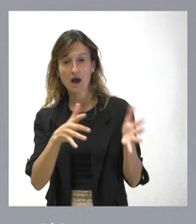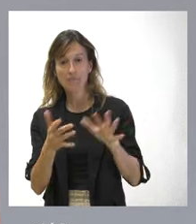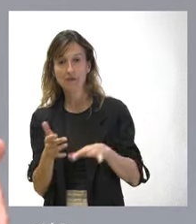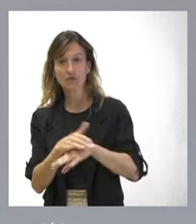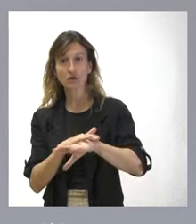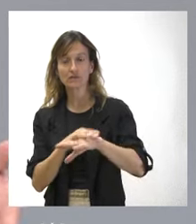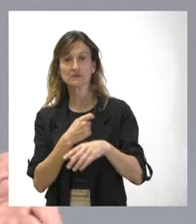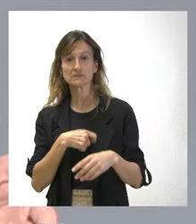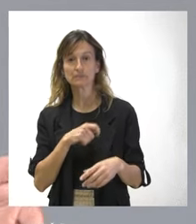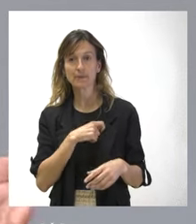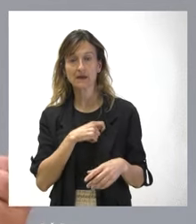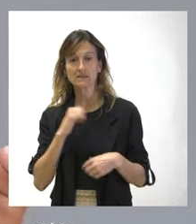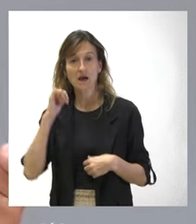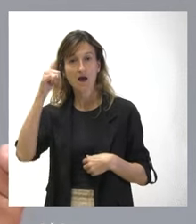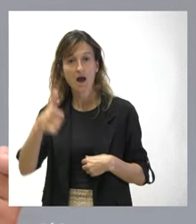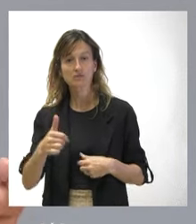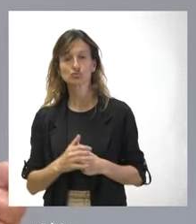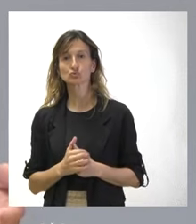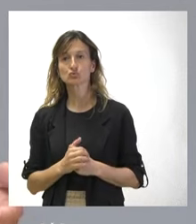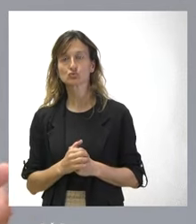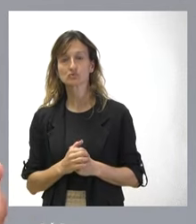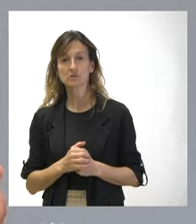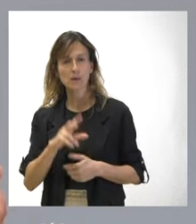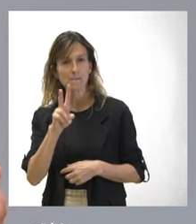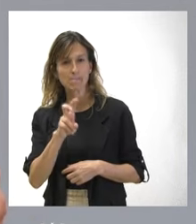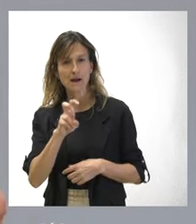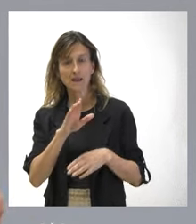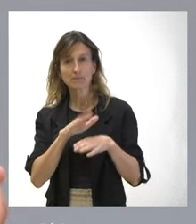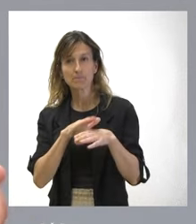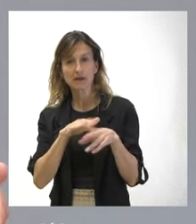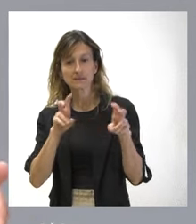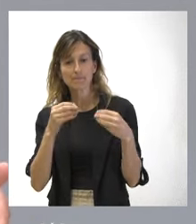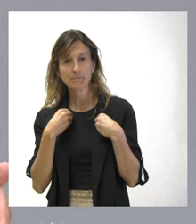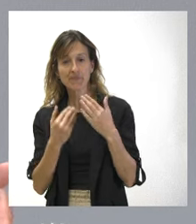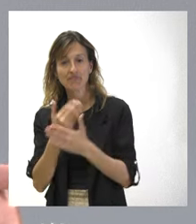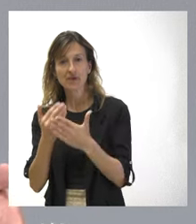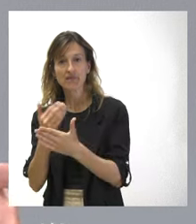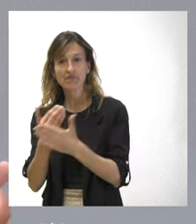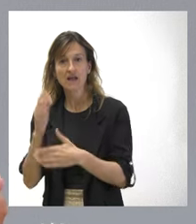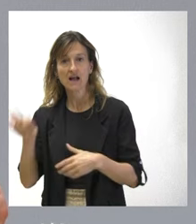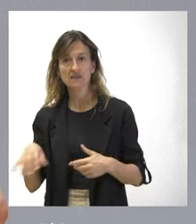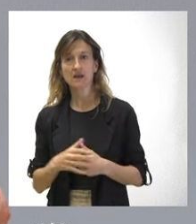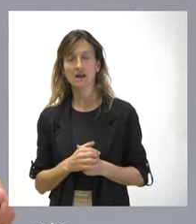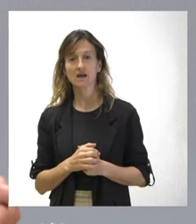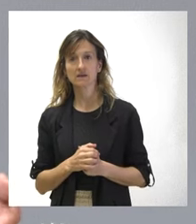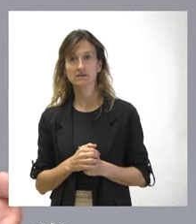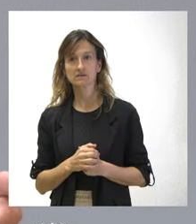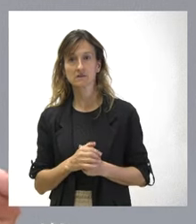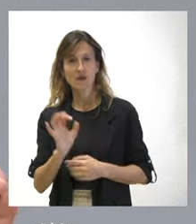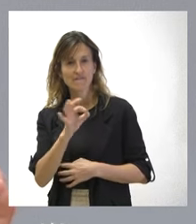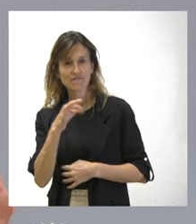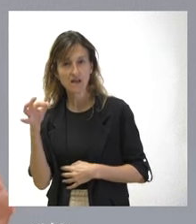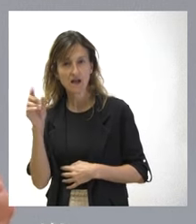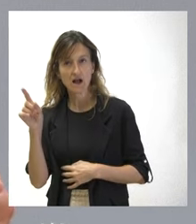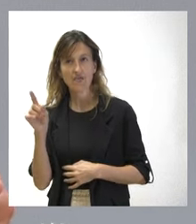Estado español, en España, durante estos años, han servido para el transcurrir de la vida diaria de los catalanes. Están siendo eficaces,